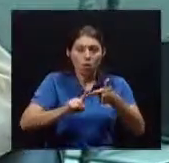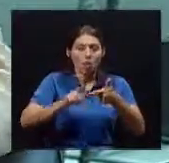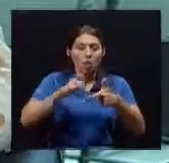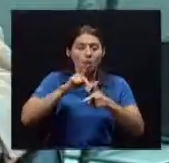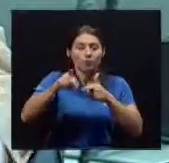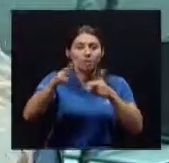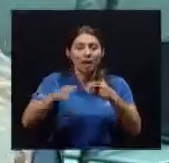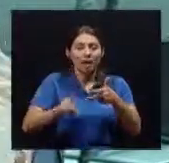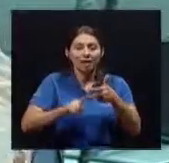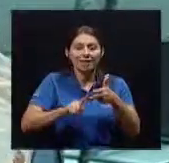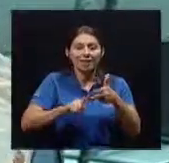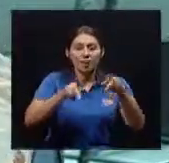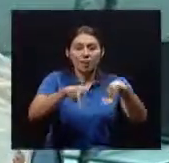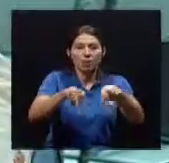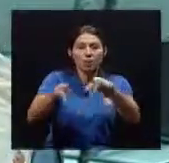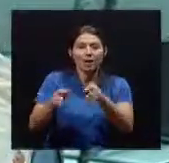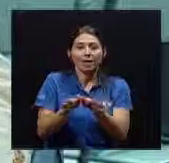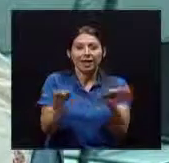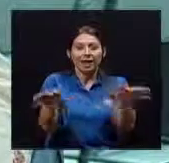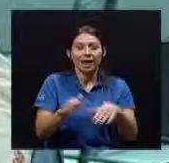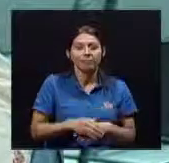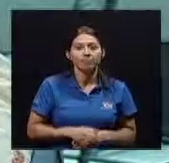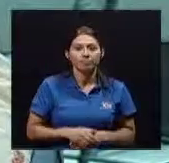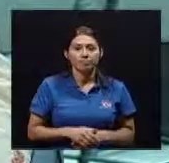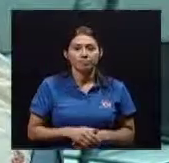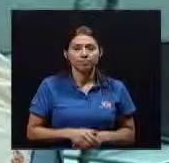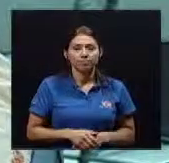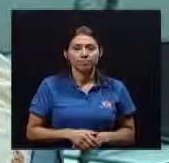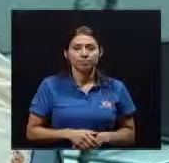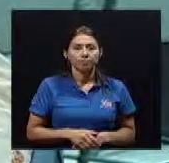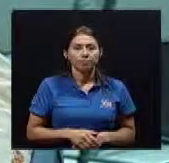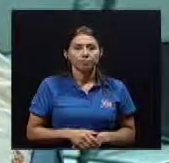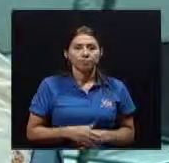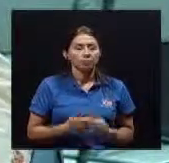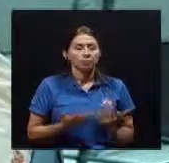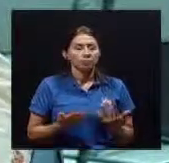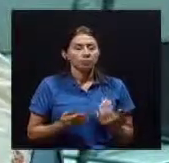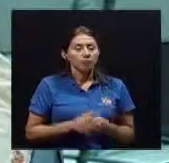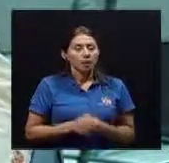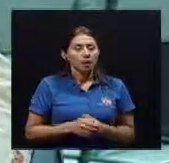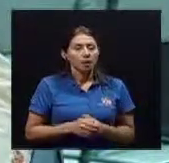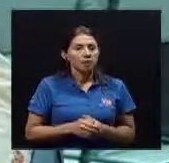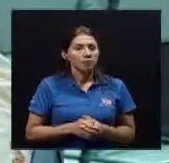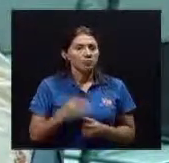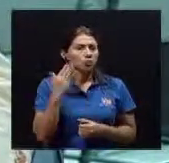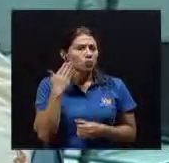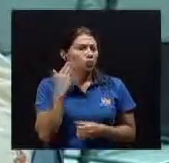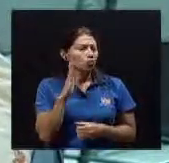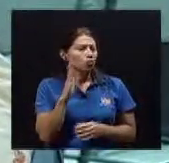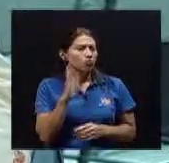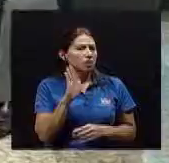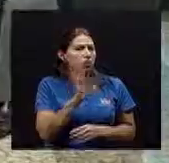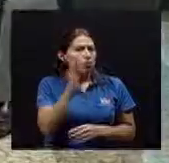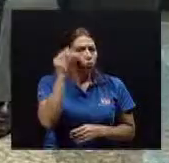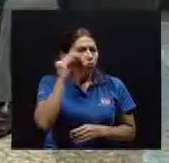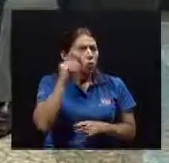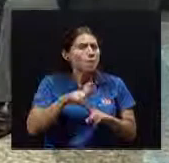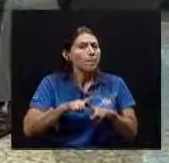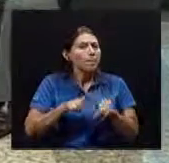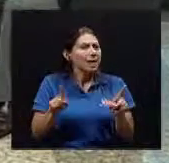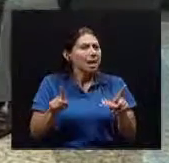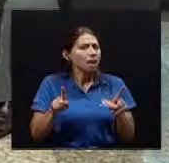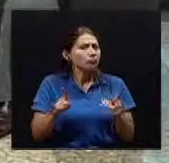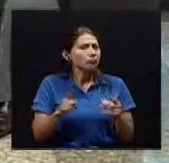profesionales Y la sociedad En general Tiene No sé Cuál sería Su opinión Pero la